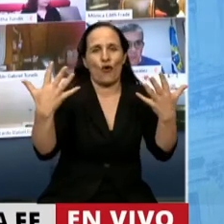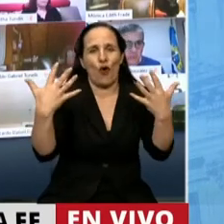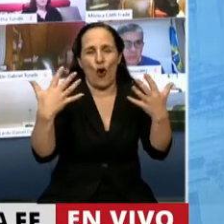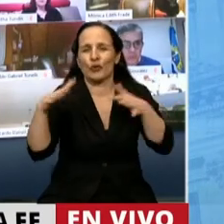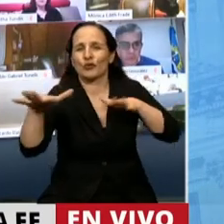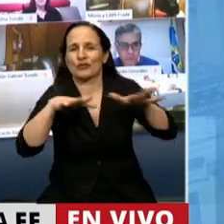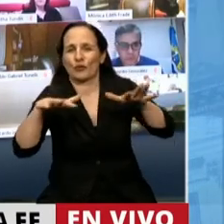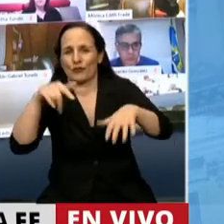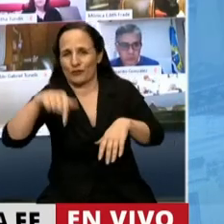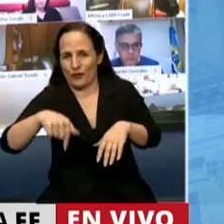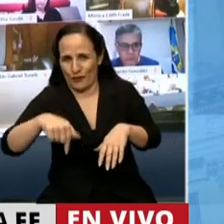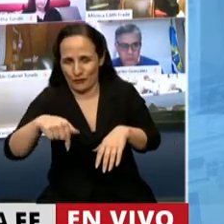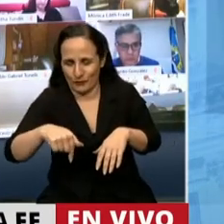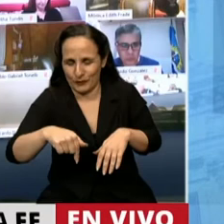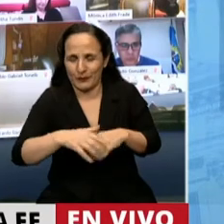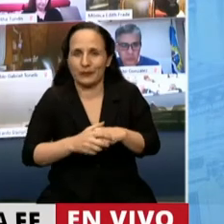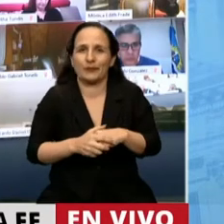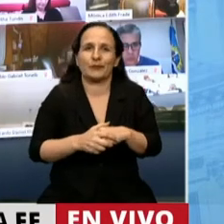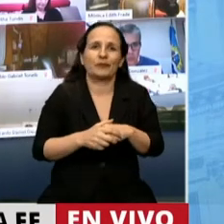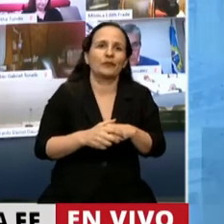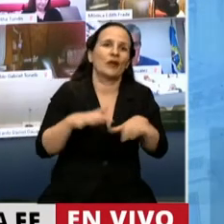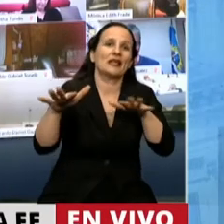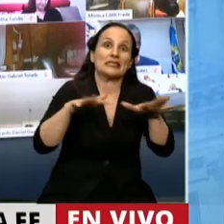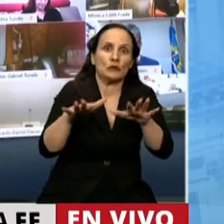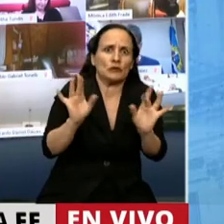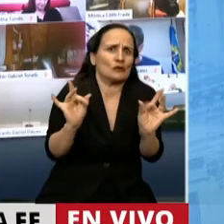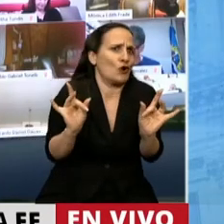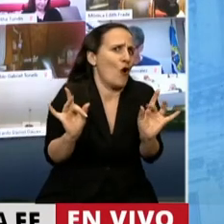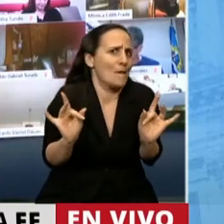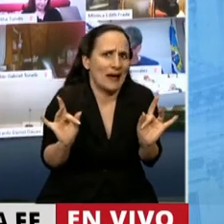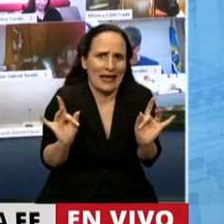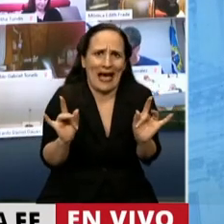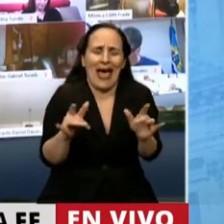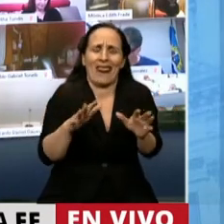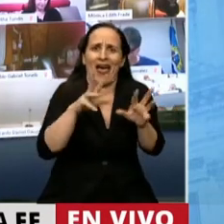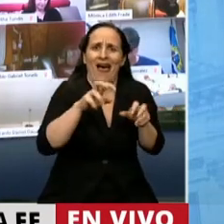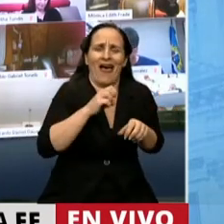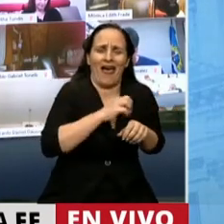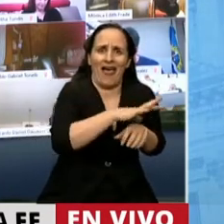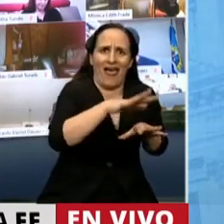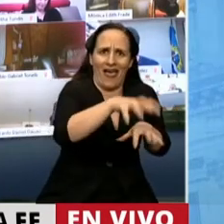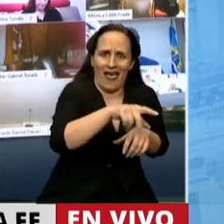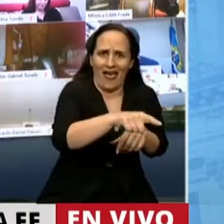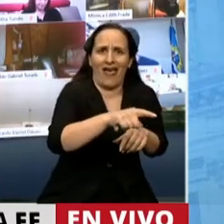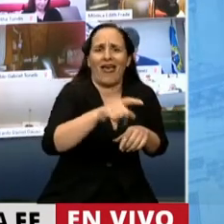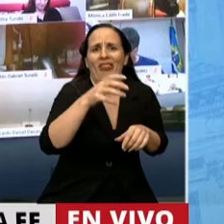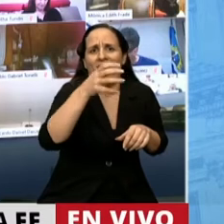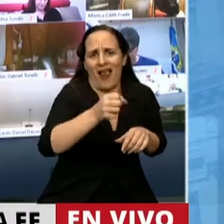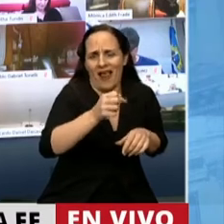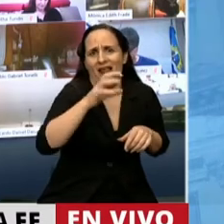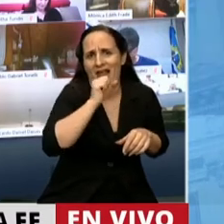coyuntura y de la situación muy difícil que está viviendo el sector citrícola, pero yo quiero